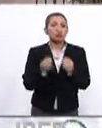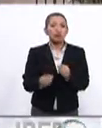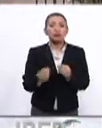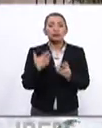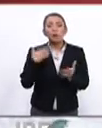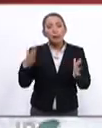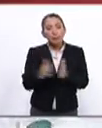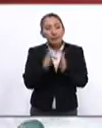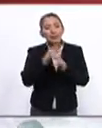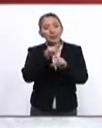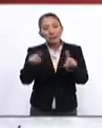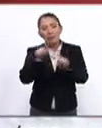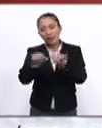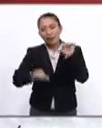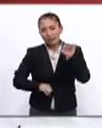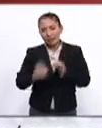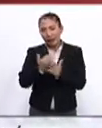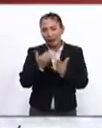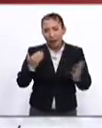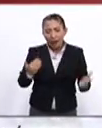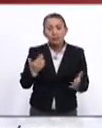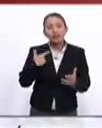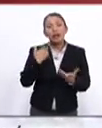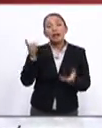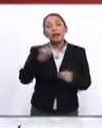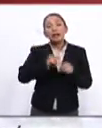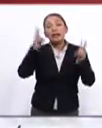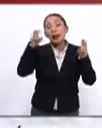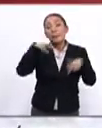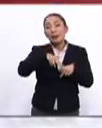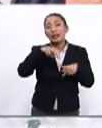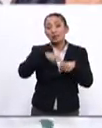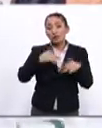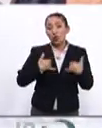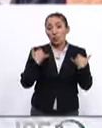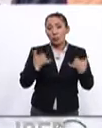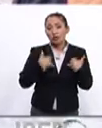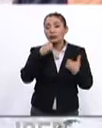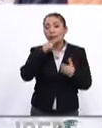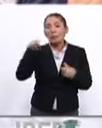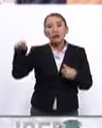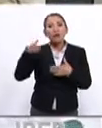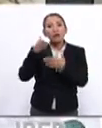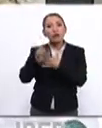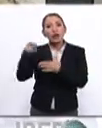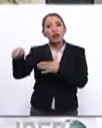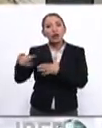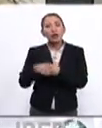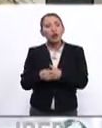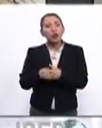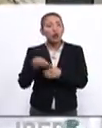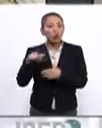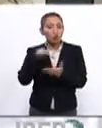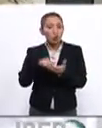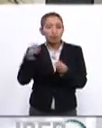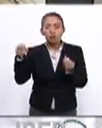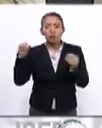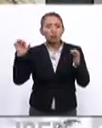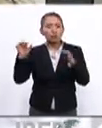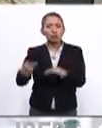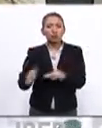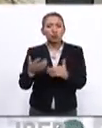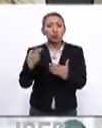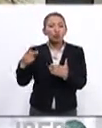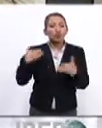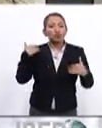jóvenes participaron de distintas actividades en el denominado Parque de la Juventud también estuvieron en catequesis muchos de ellos en